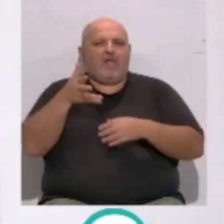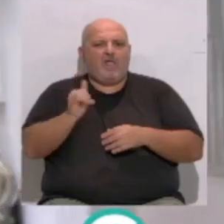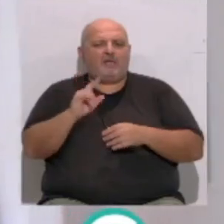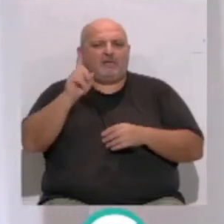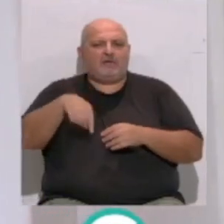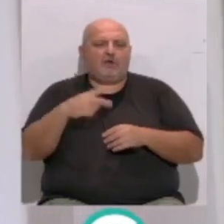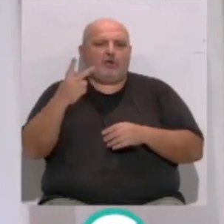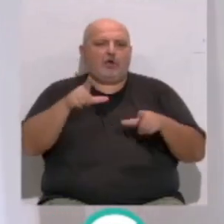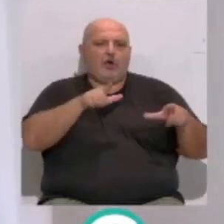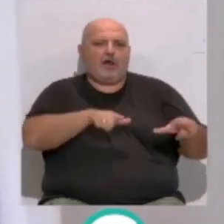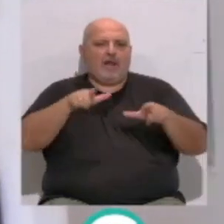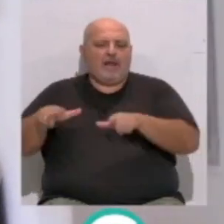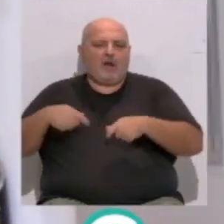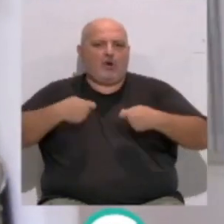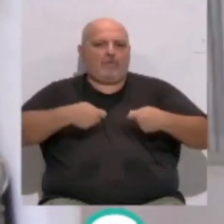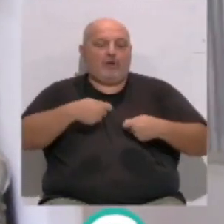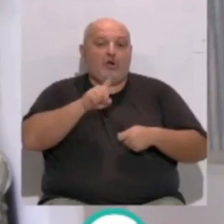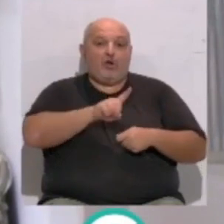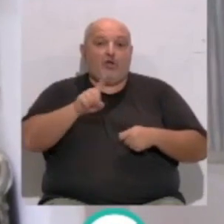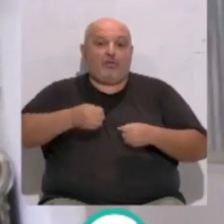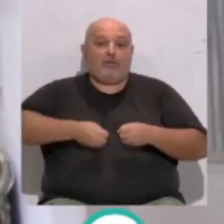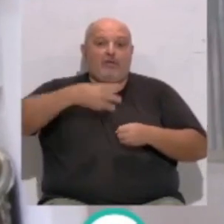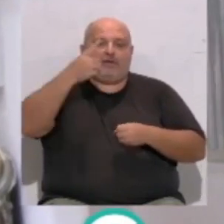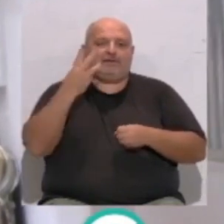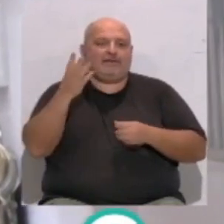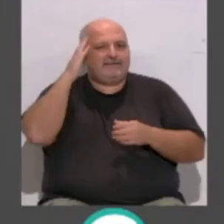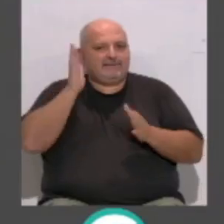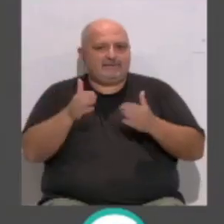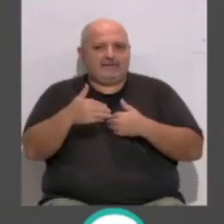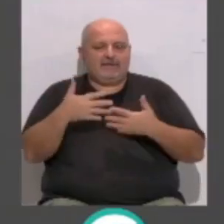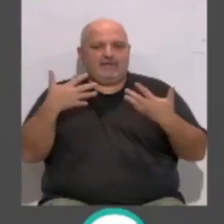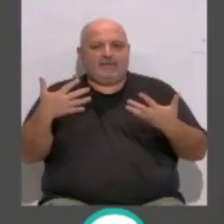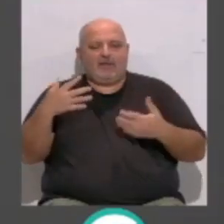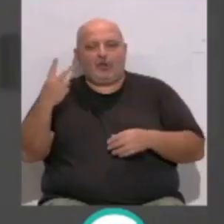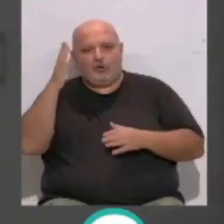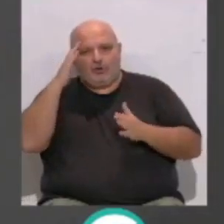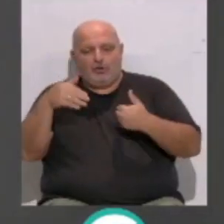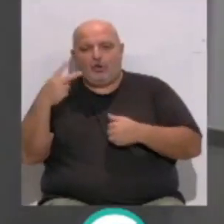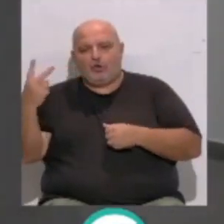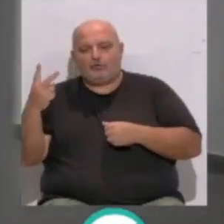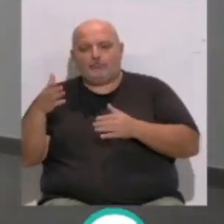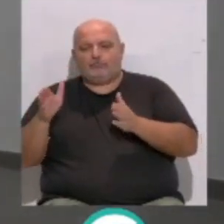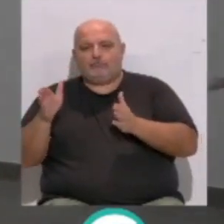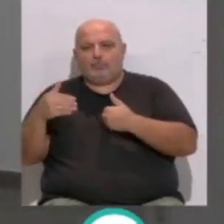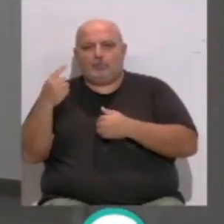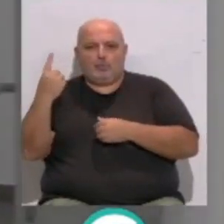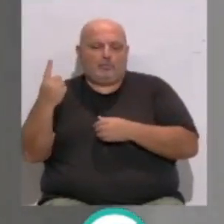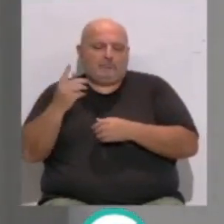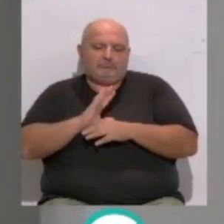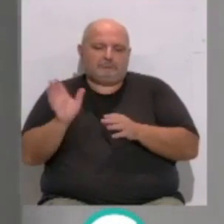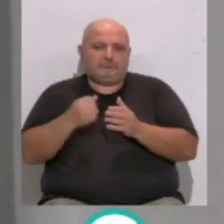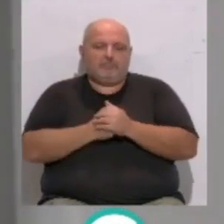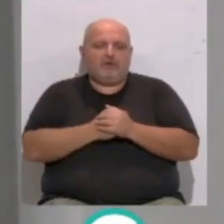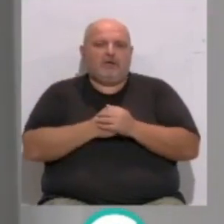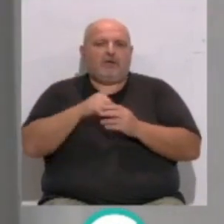también de dos locales comerciales. Once de los pisos tendrán tres dormitorios, diez dos dormitorios y dos de ellos contarán con una sola habitación.